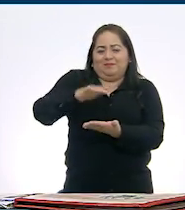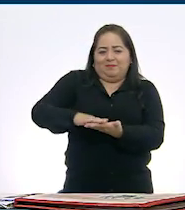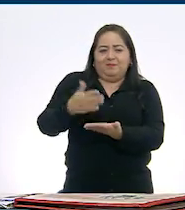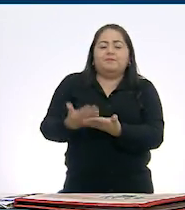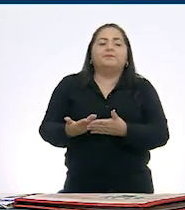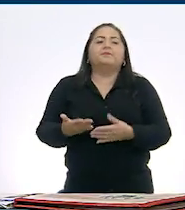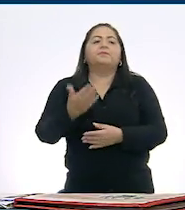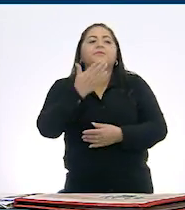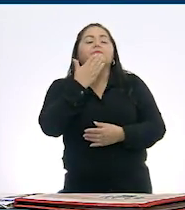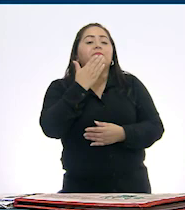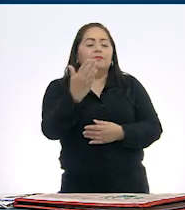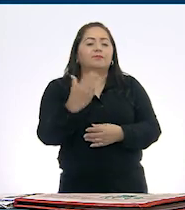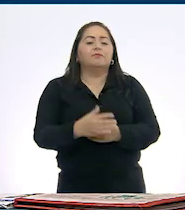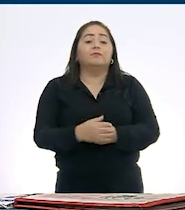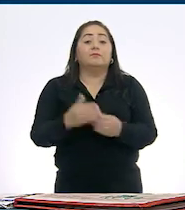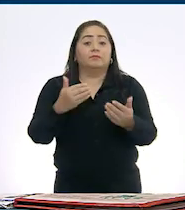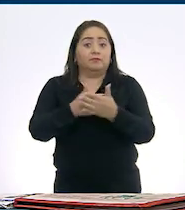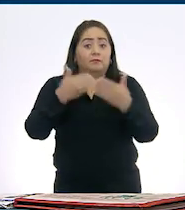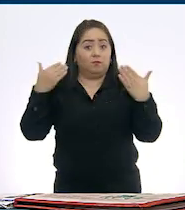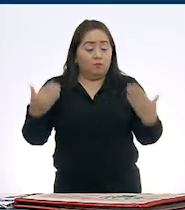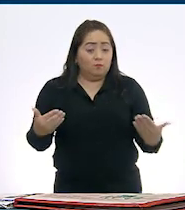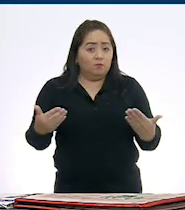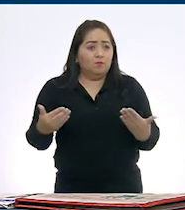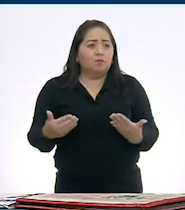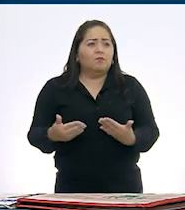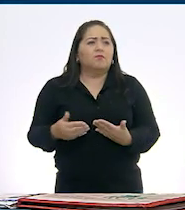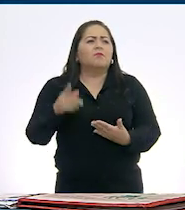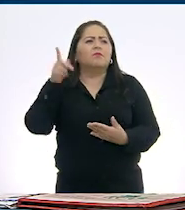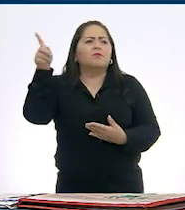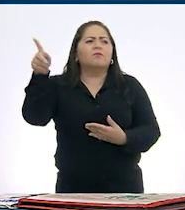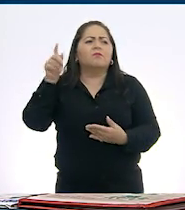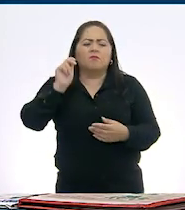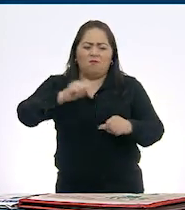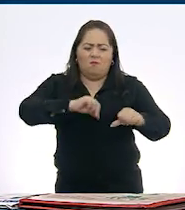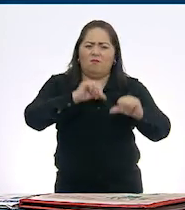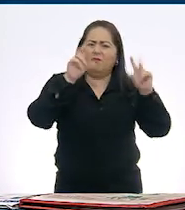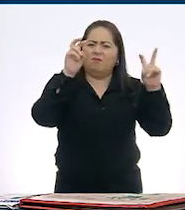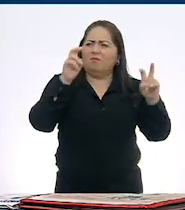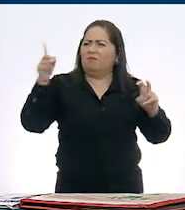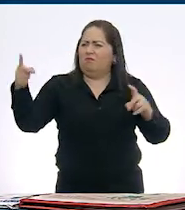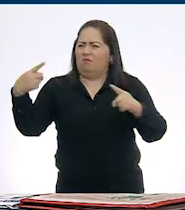Muy bien. Ahora, ¿qué tiene que ver el peso con el tema de hoy?